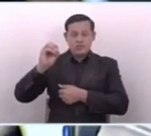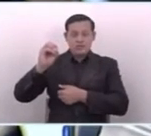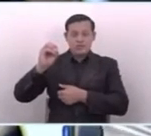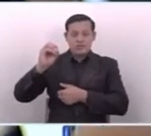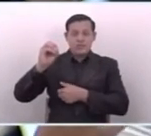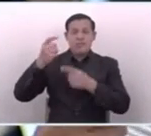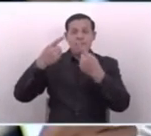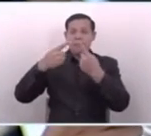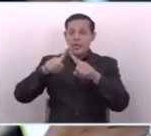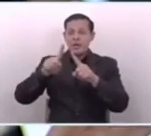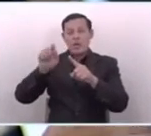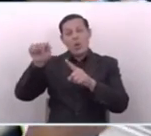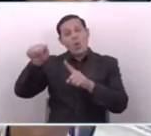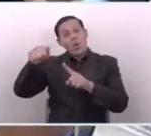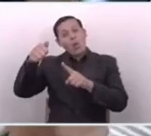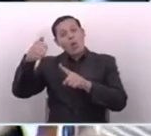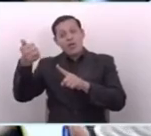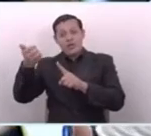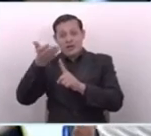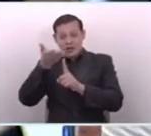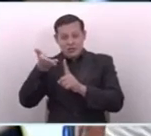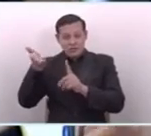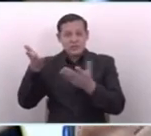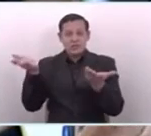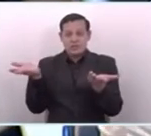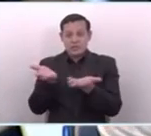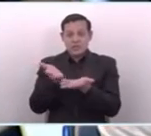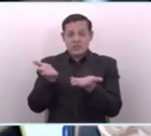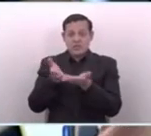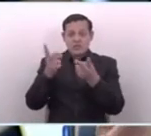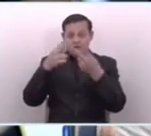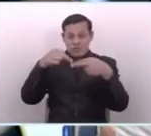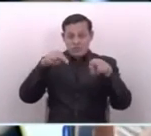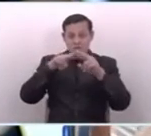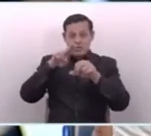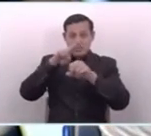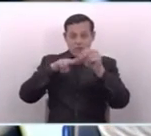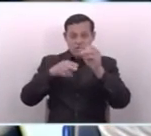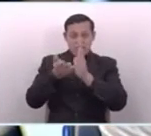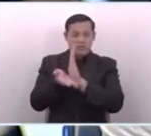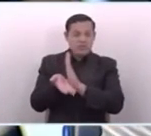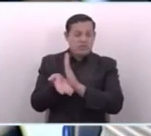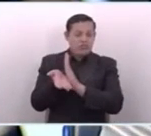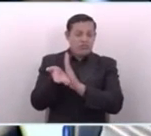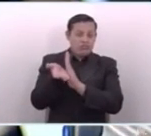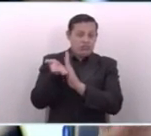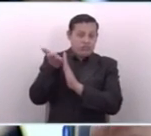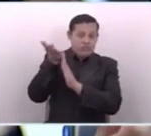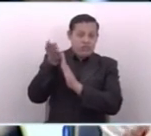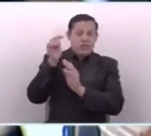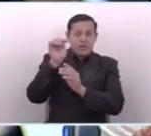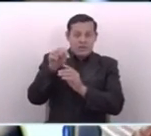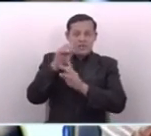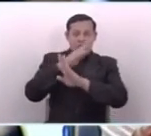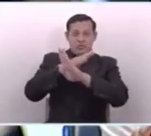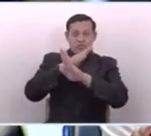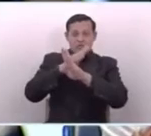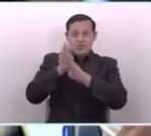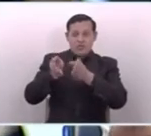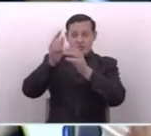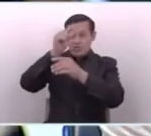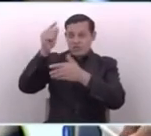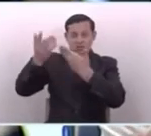Pero hay otras cosas que hacen que esos precios se mantengan elevados. Y ahí la Defensoría del